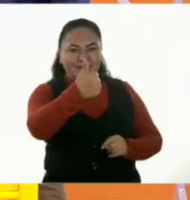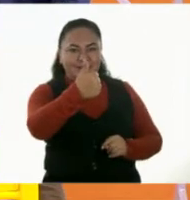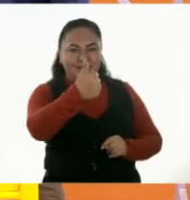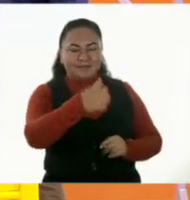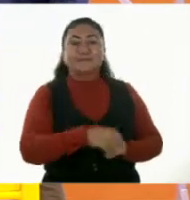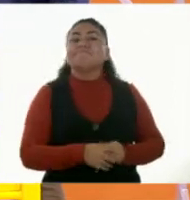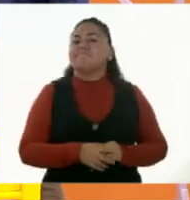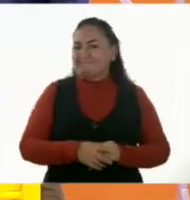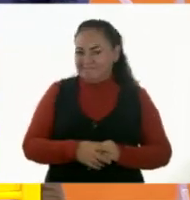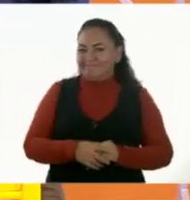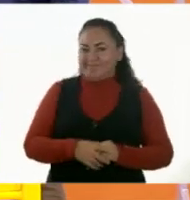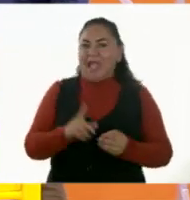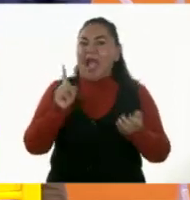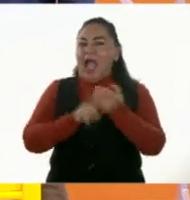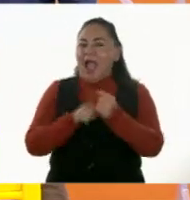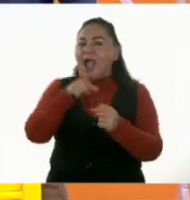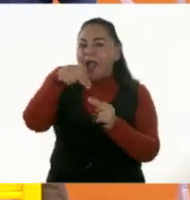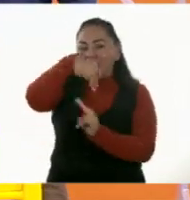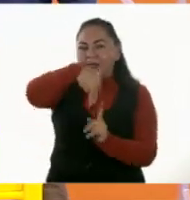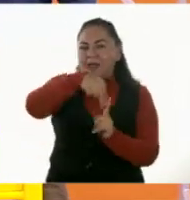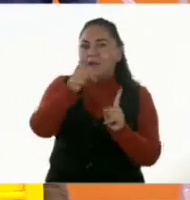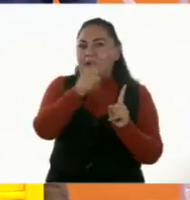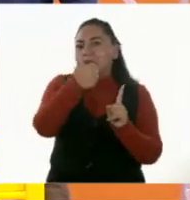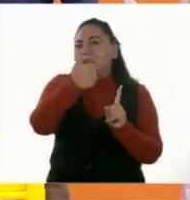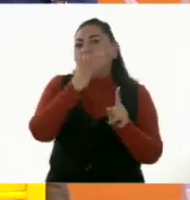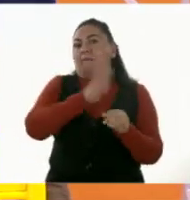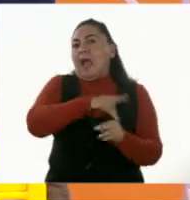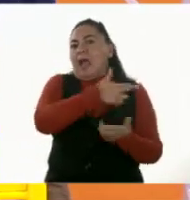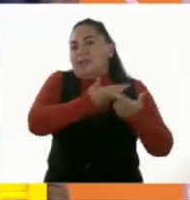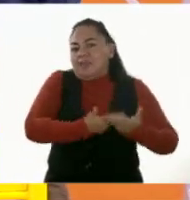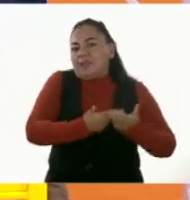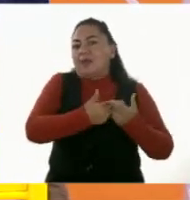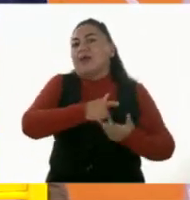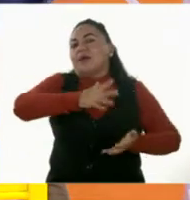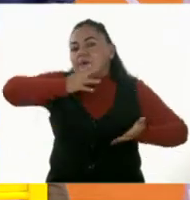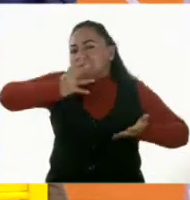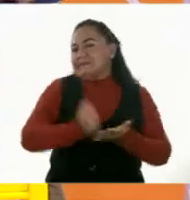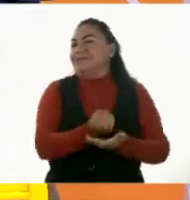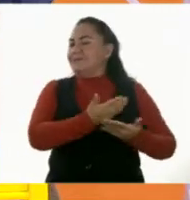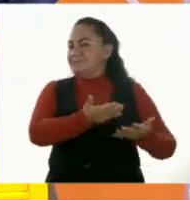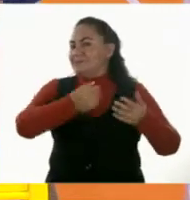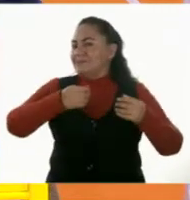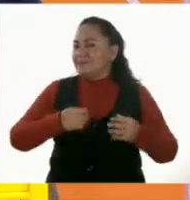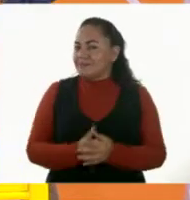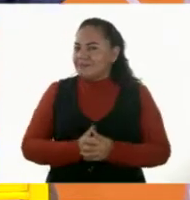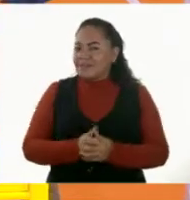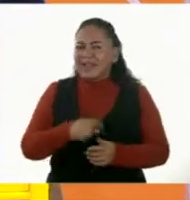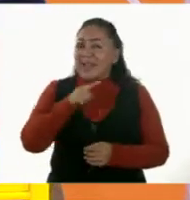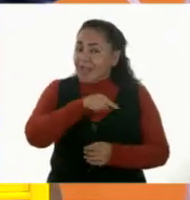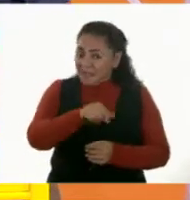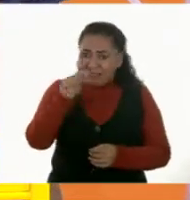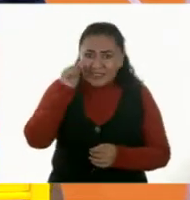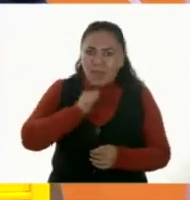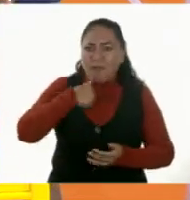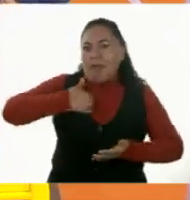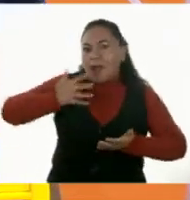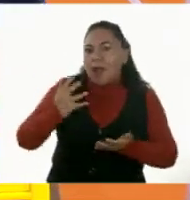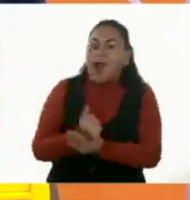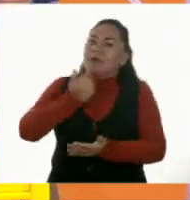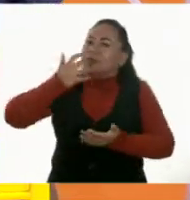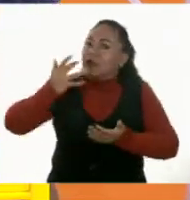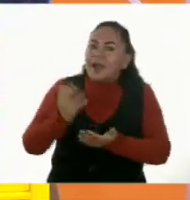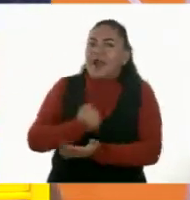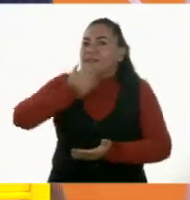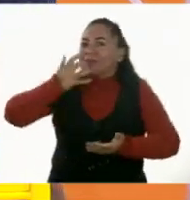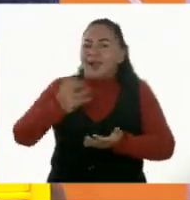El que está más cerca de ti. Por lo tanto, tú tienes más estrellitas. Volviste a ganar. Angie siempre me gana en todos